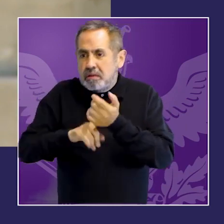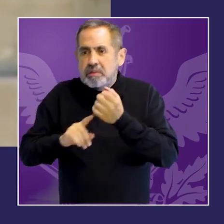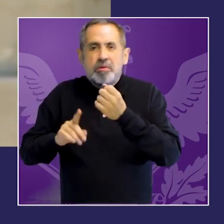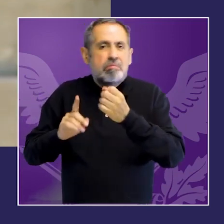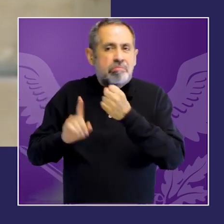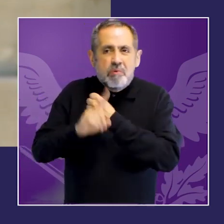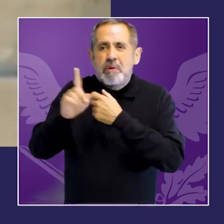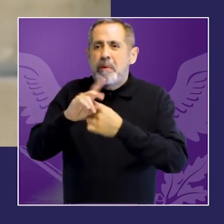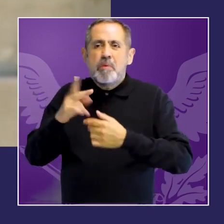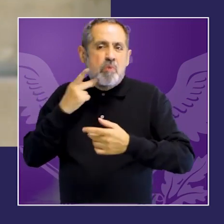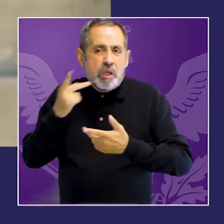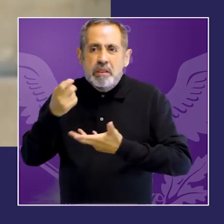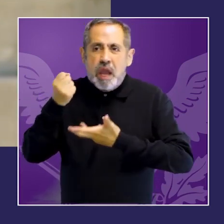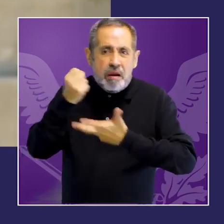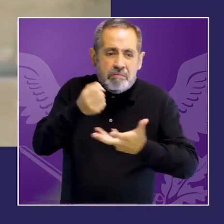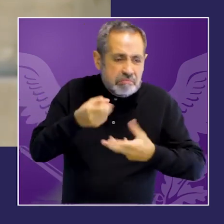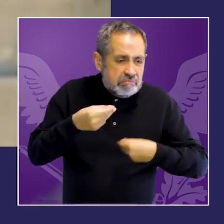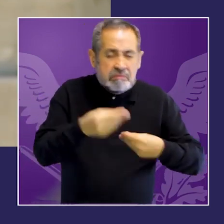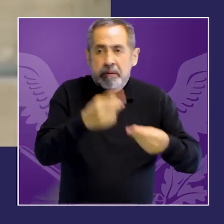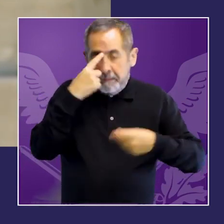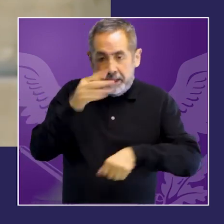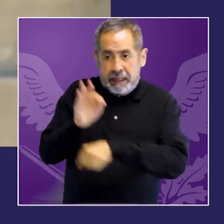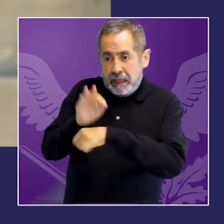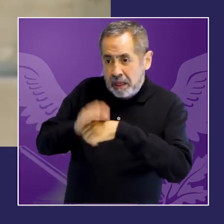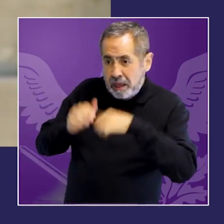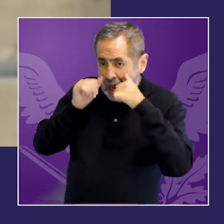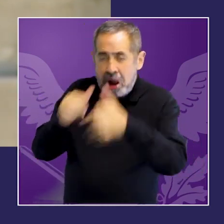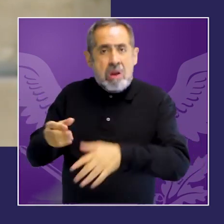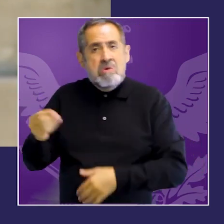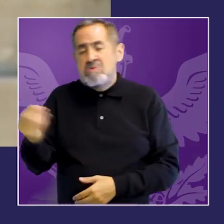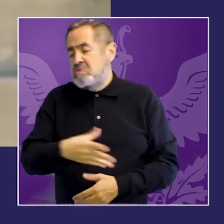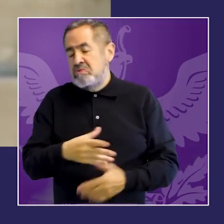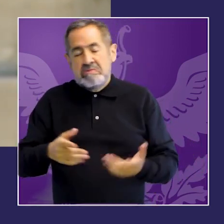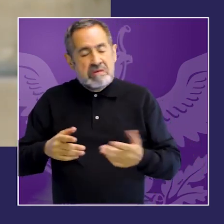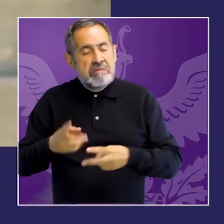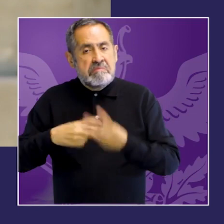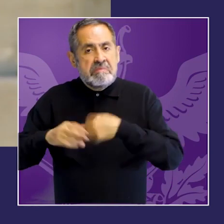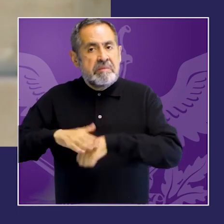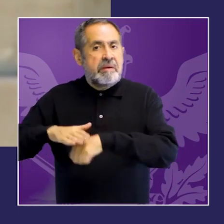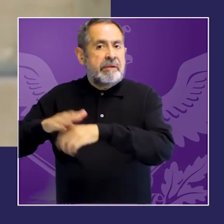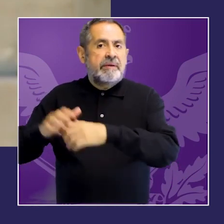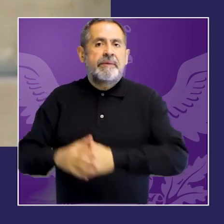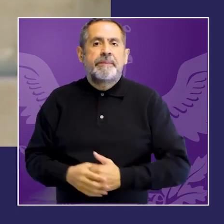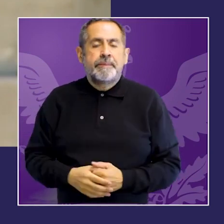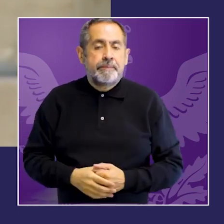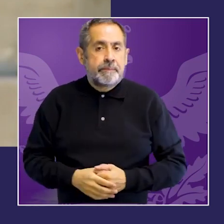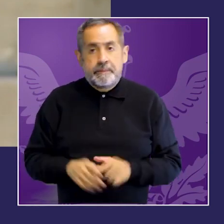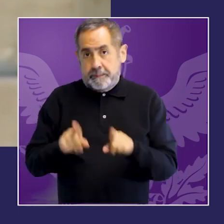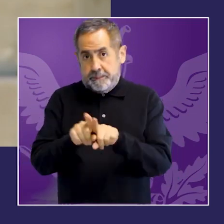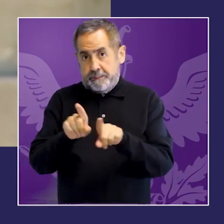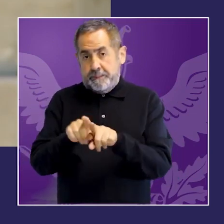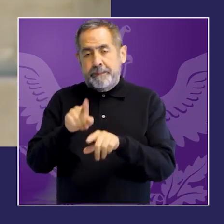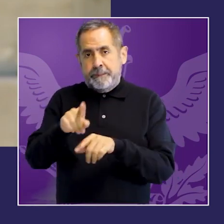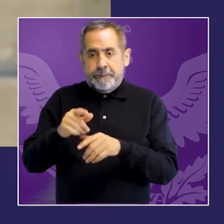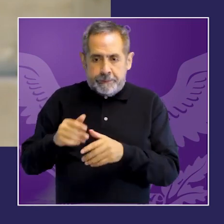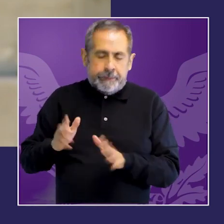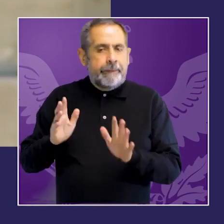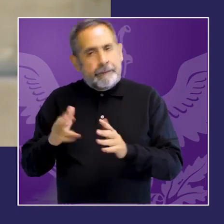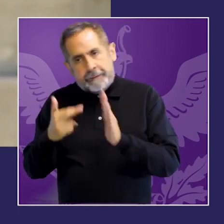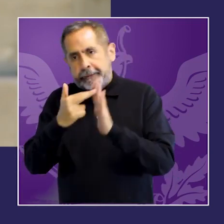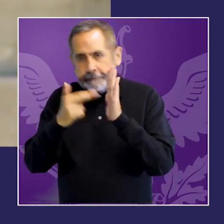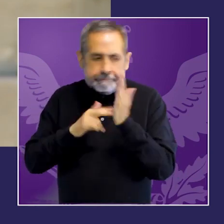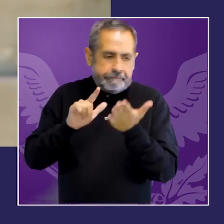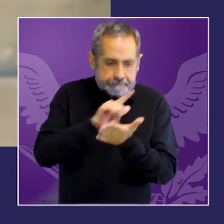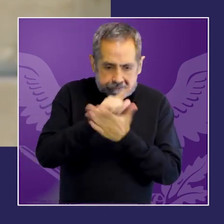corren riesgos si no mostramos resultados y sobre esto voy a volver después. La información que reúne el Observatorio de Igualdad de Género de la CEPAL